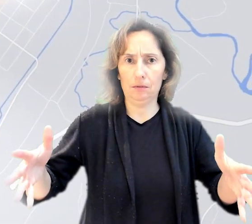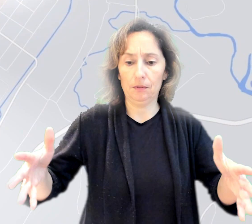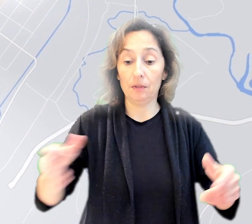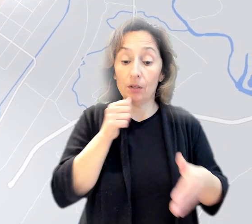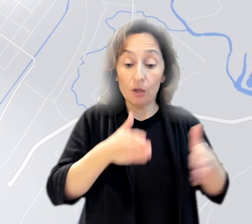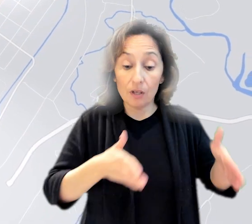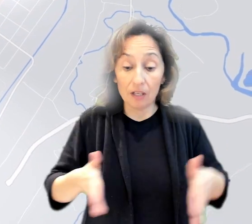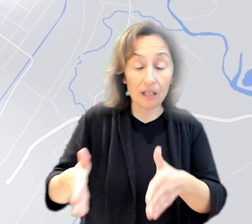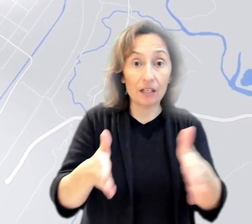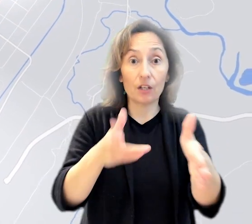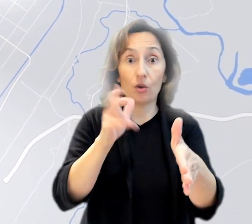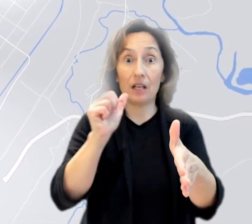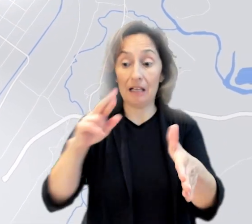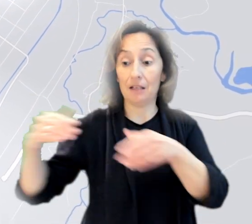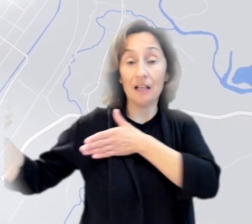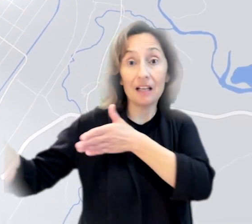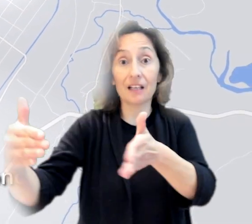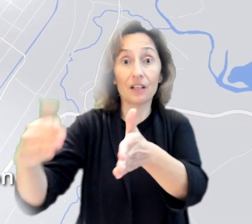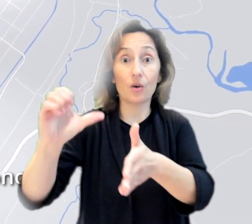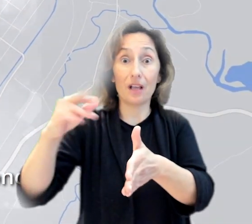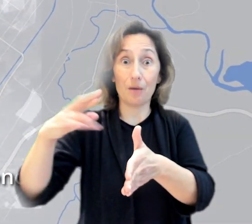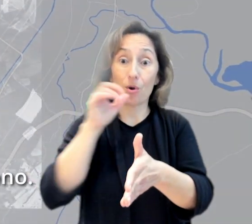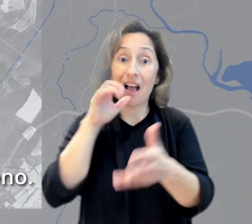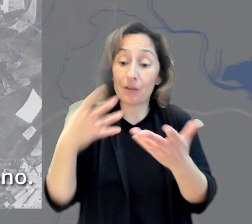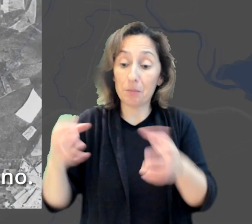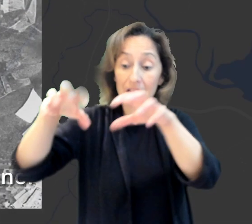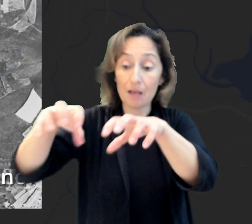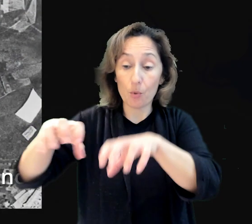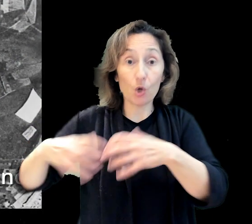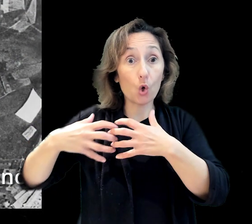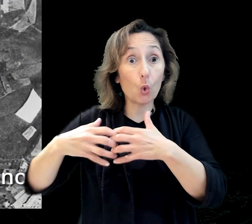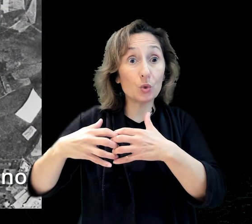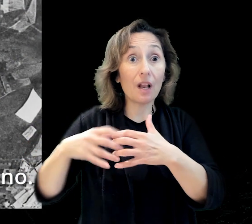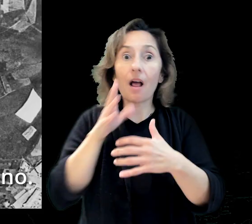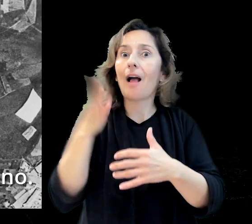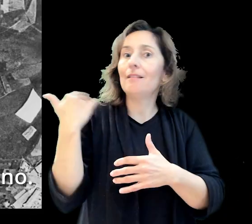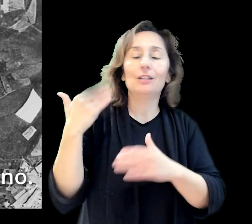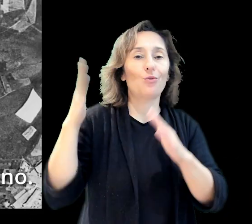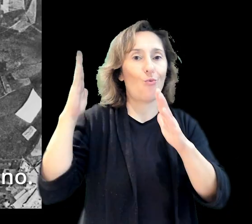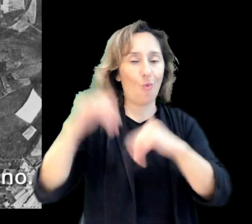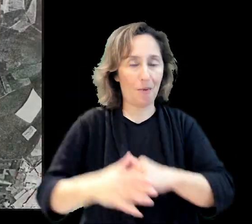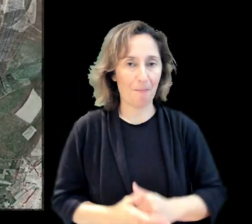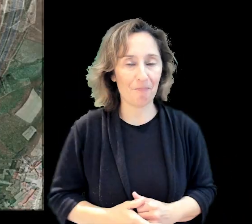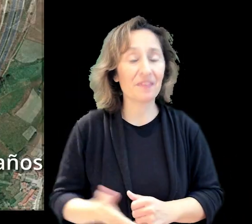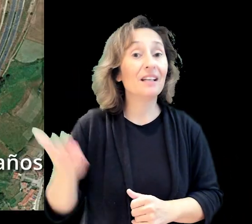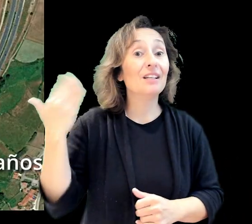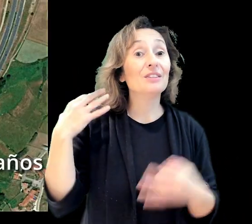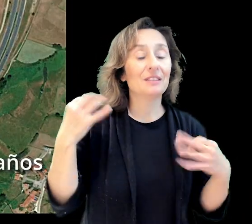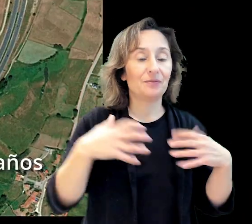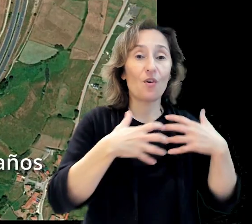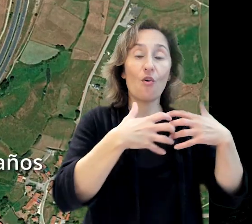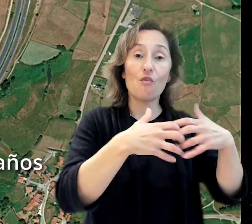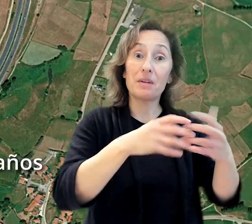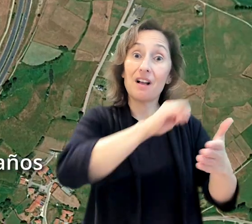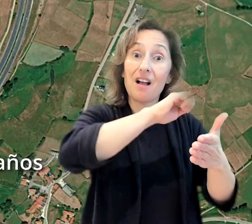El río Íjar en su desembocadura con el Ebro, donde todo lo que es el polígono industrial de Reynosa no había polígono. Entonces